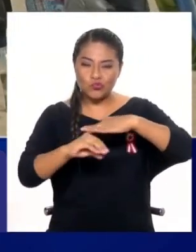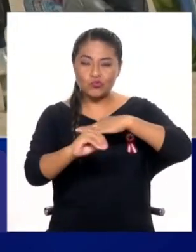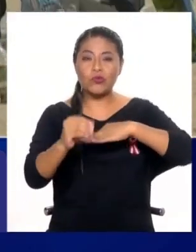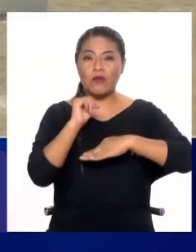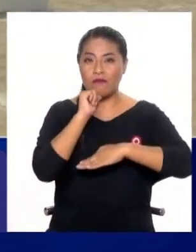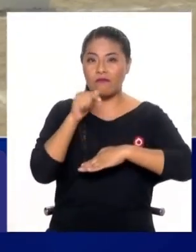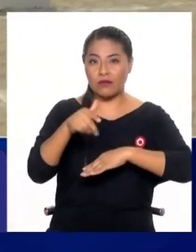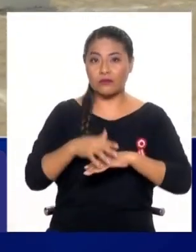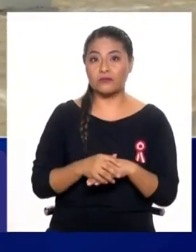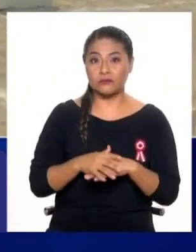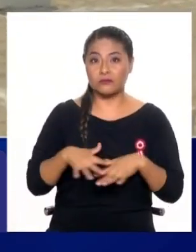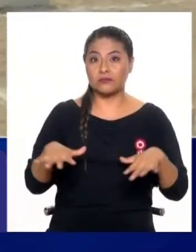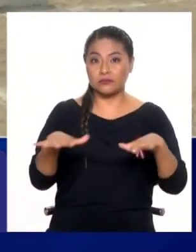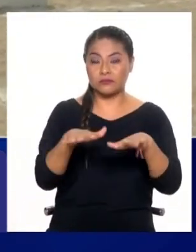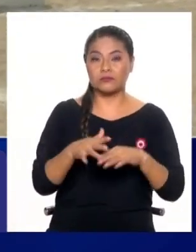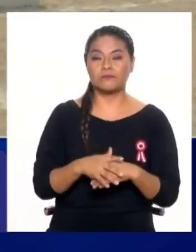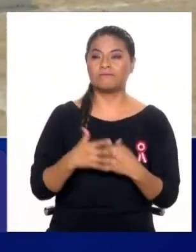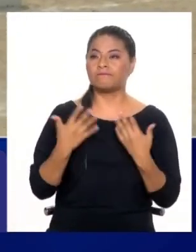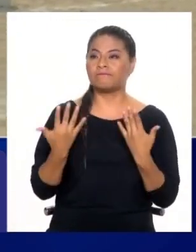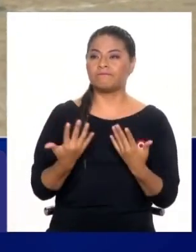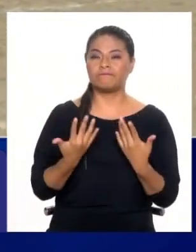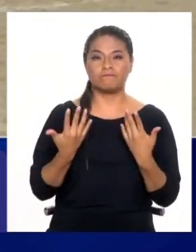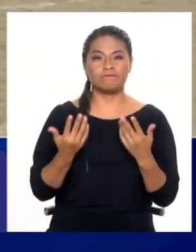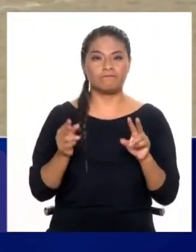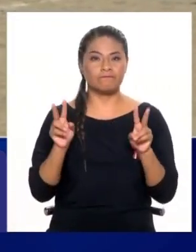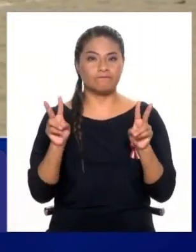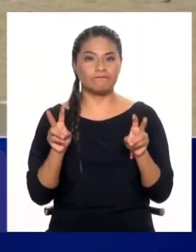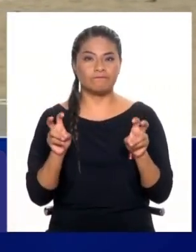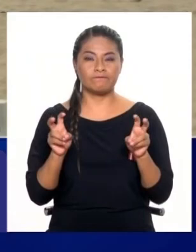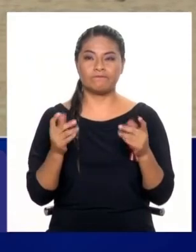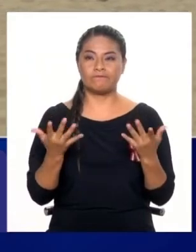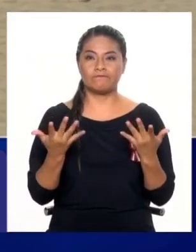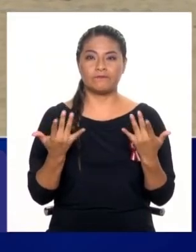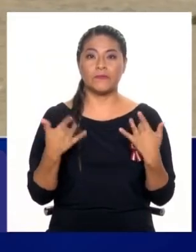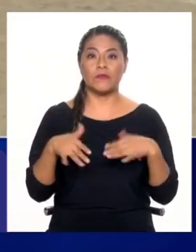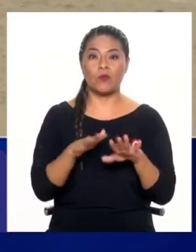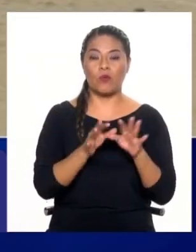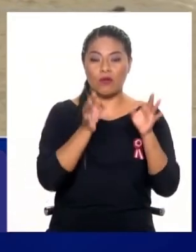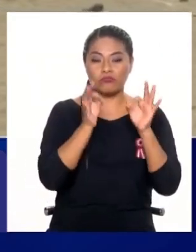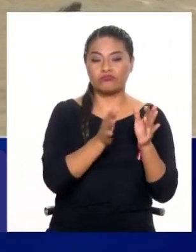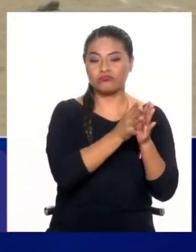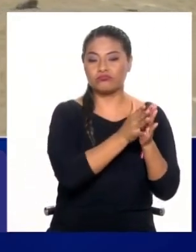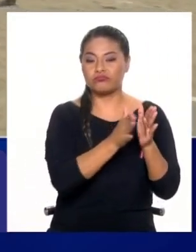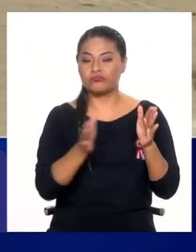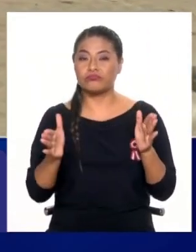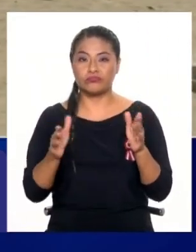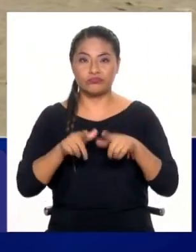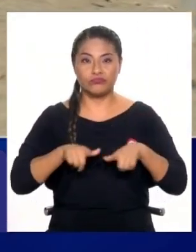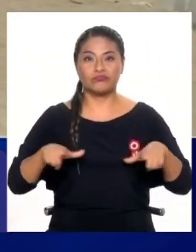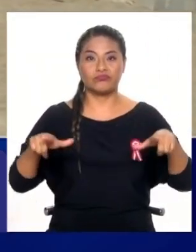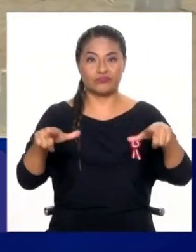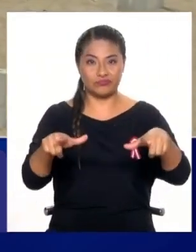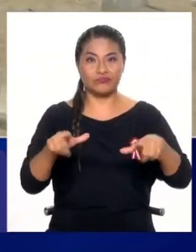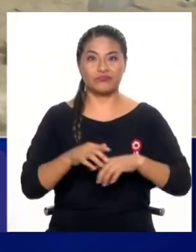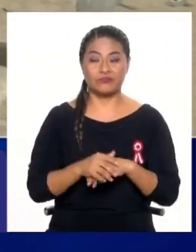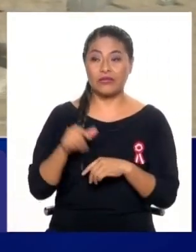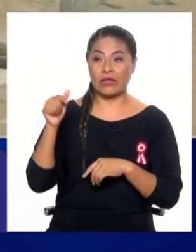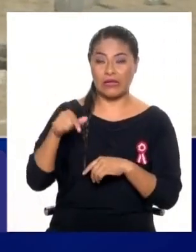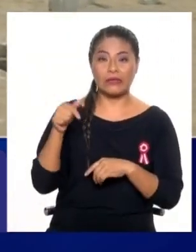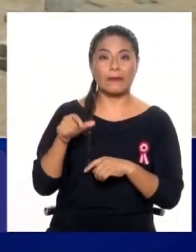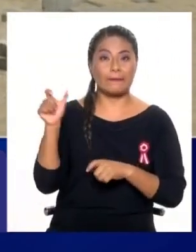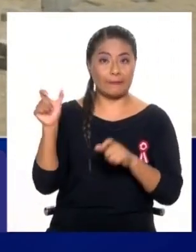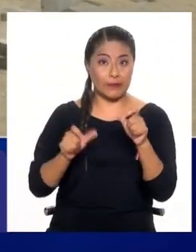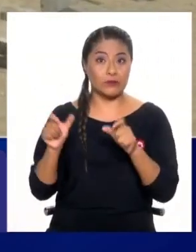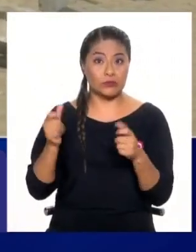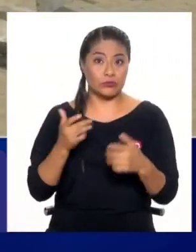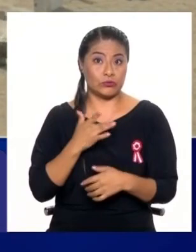hablamos de saneamiento nos estamos refiriendo a que no se ha definido con claridad la propiedad sobre ese terreno. Y entonces aparecen personas que